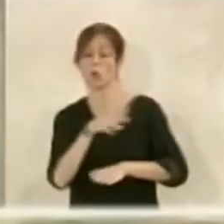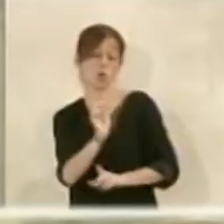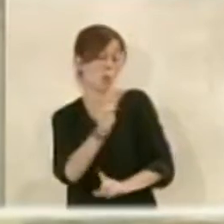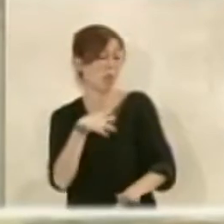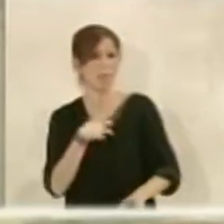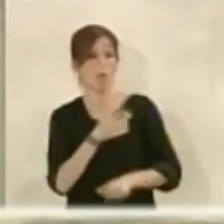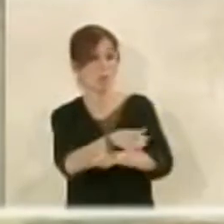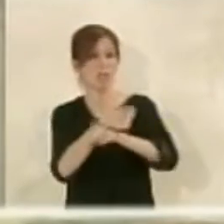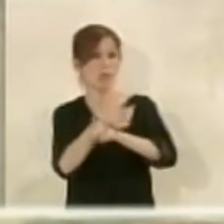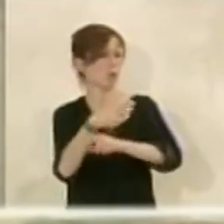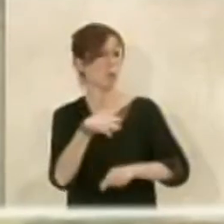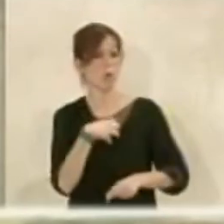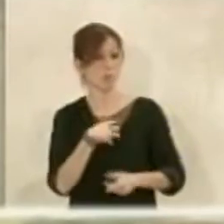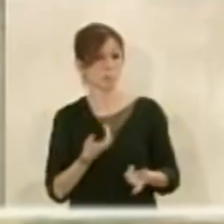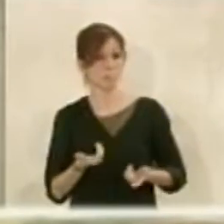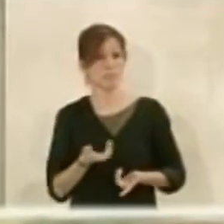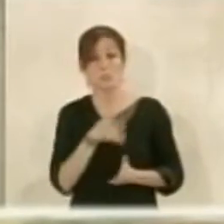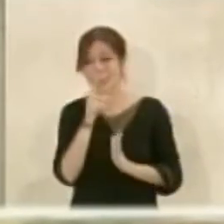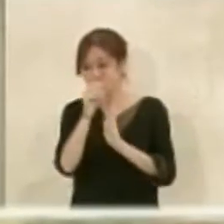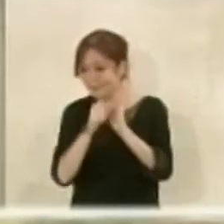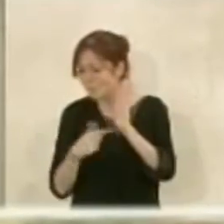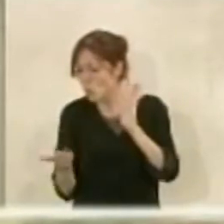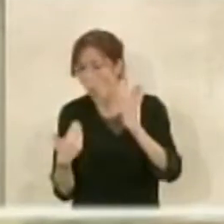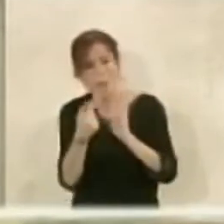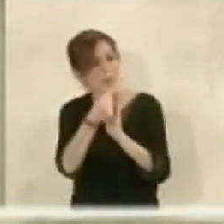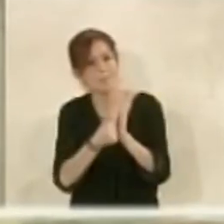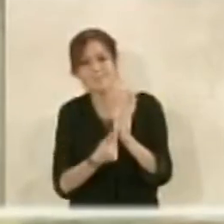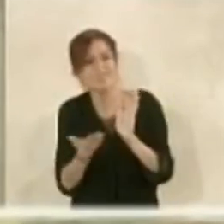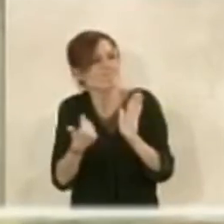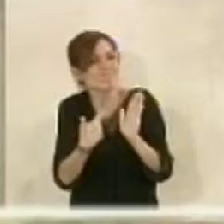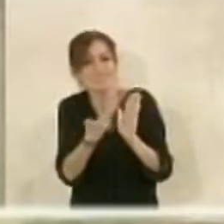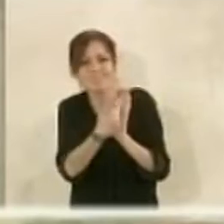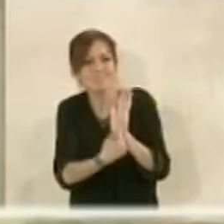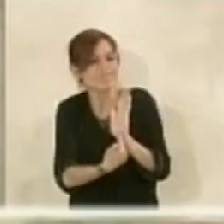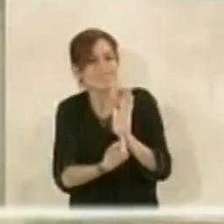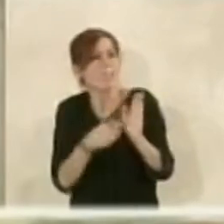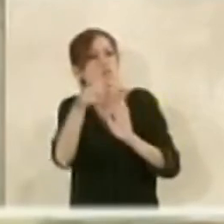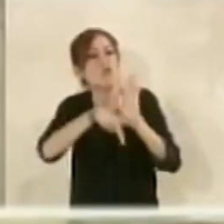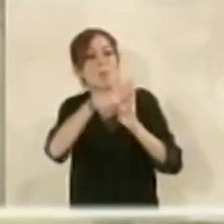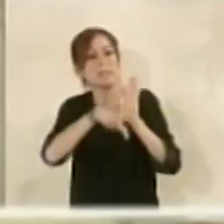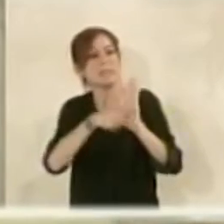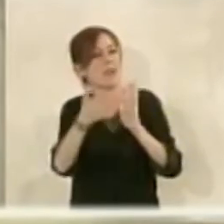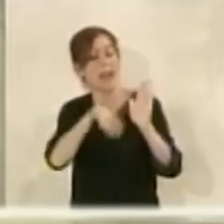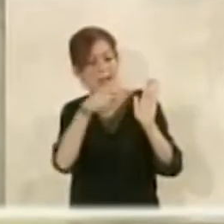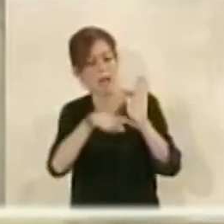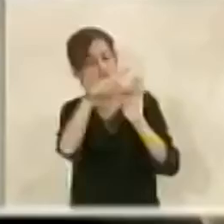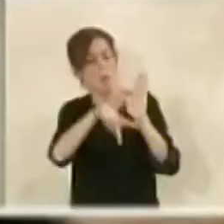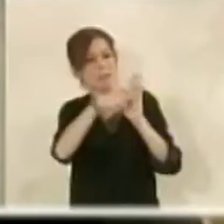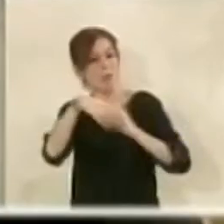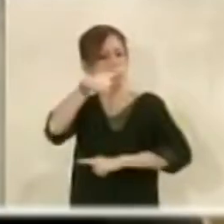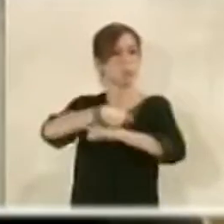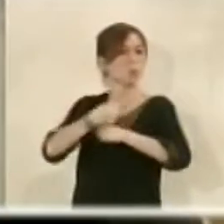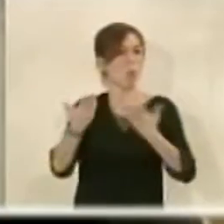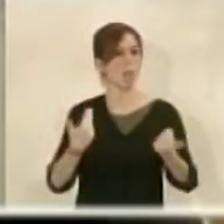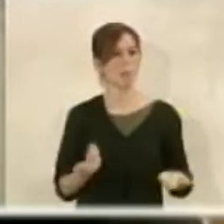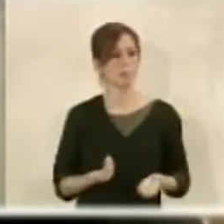no se le puede obligar porque no hay nada ningún digamos normativa legal que nos obligue